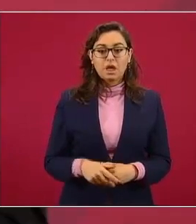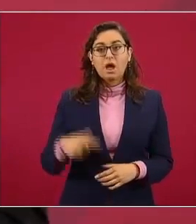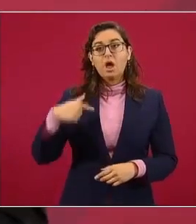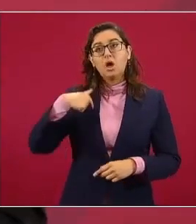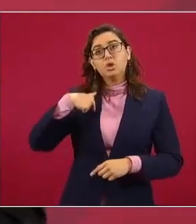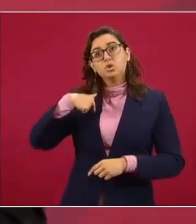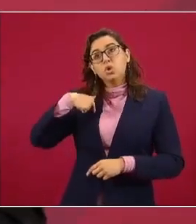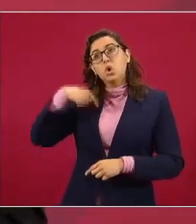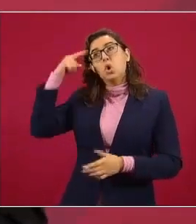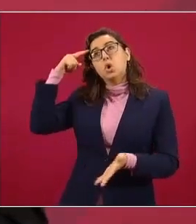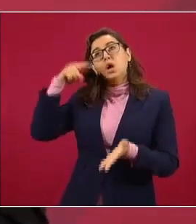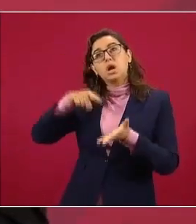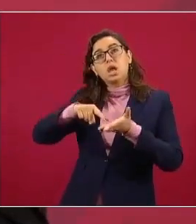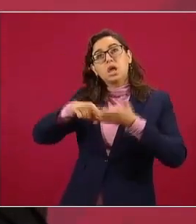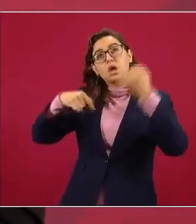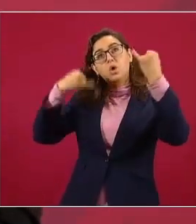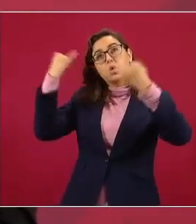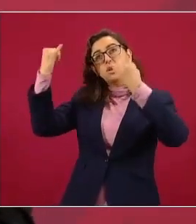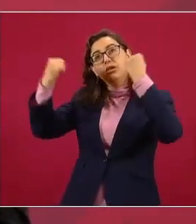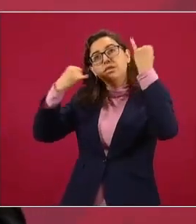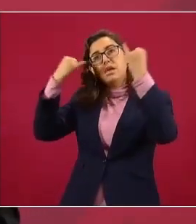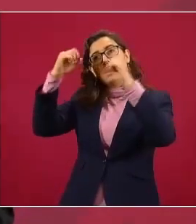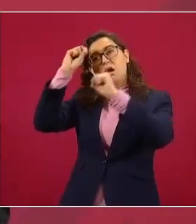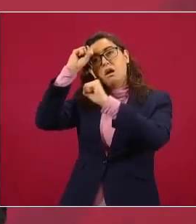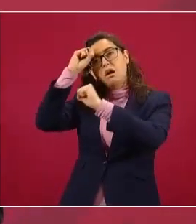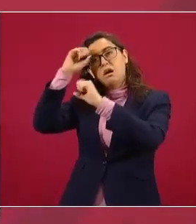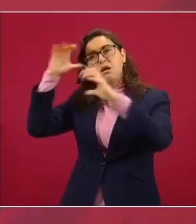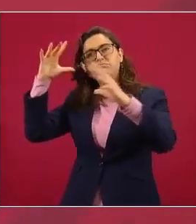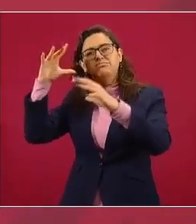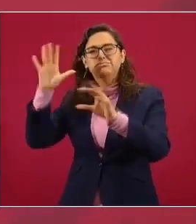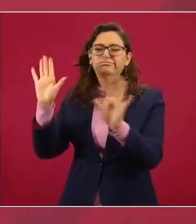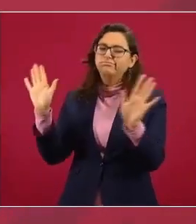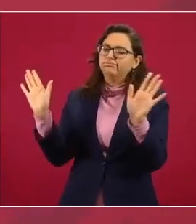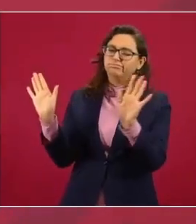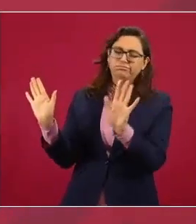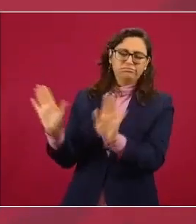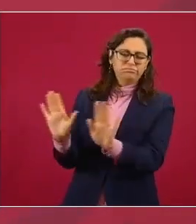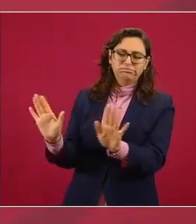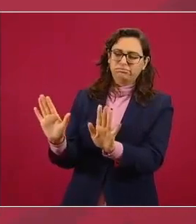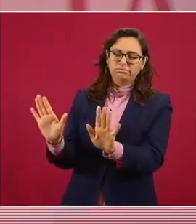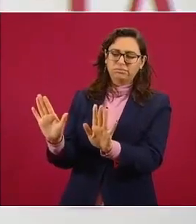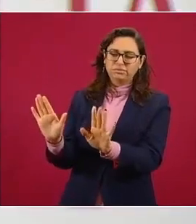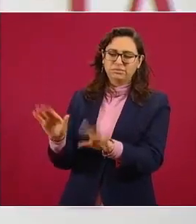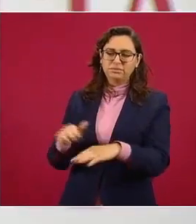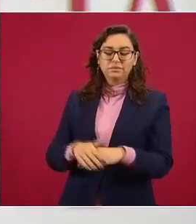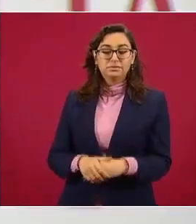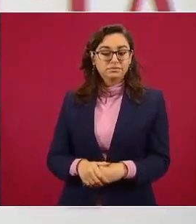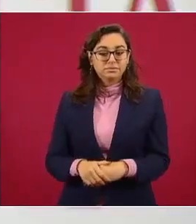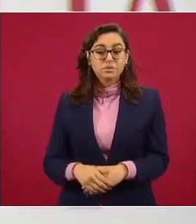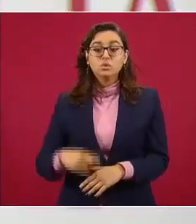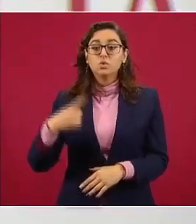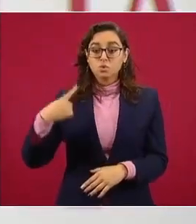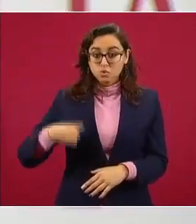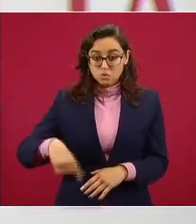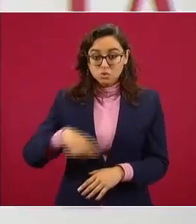diría lo que externamos ya lo dijo señor presidente en sus términos fue que